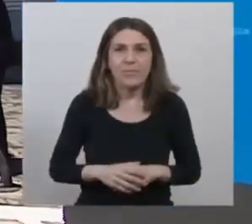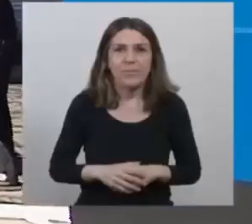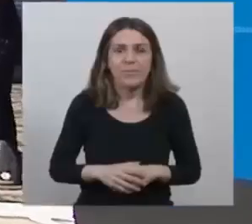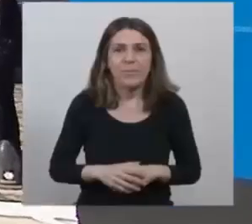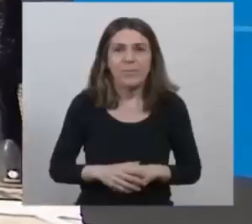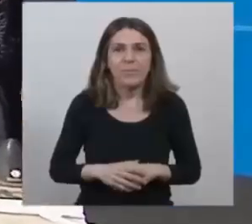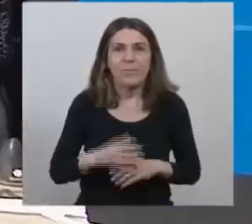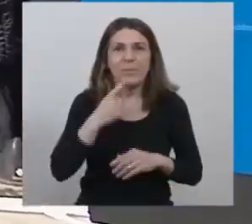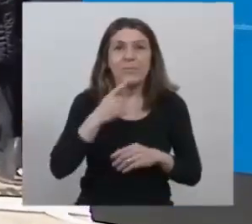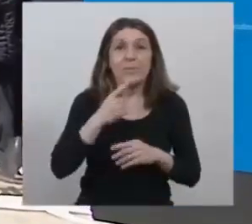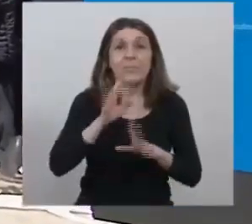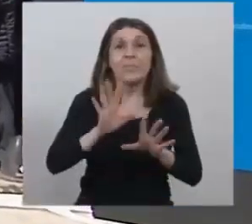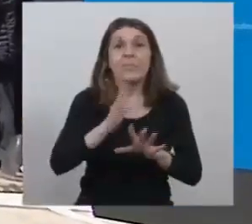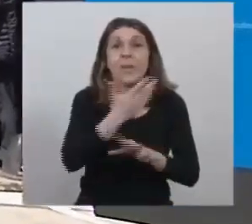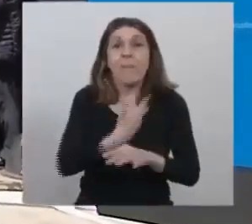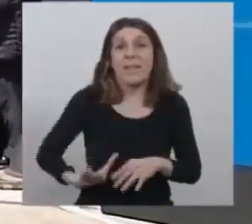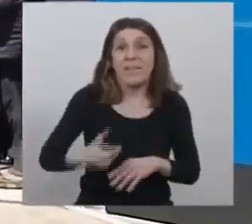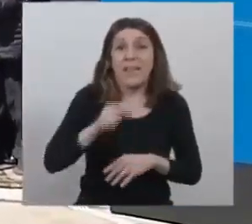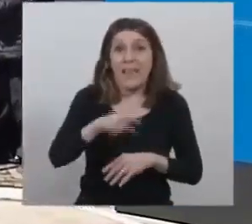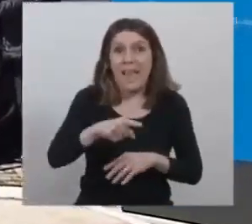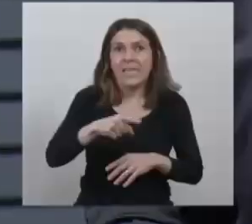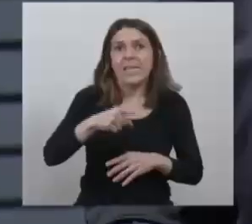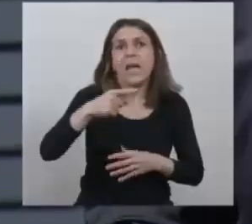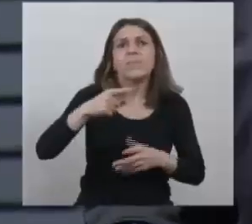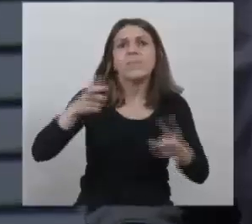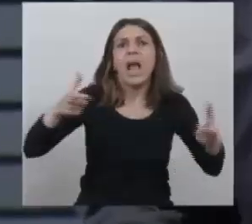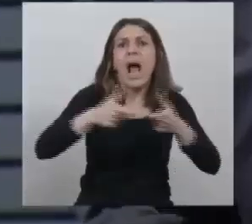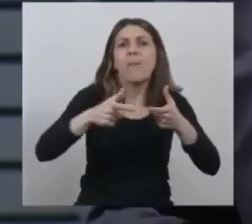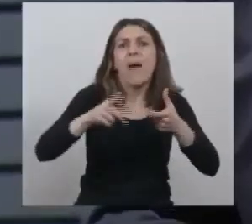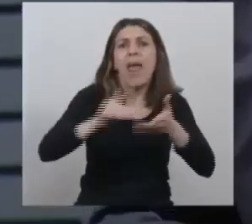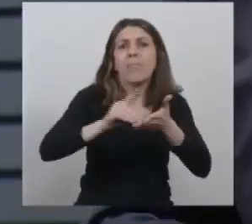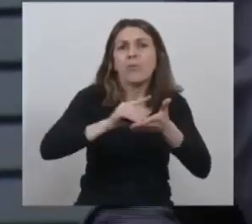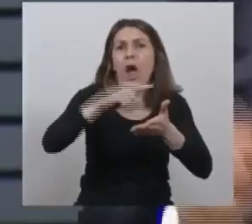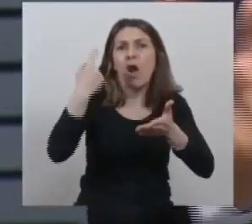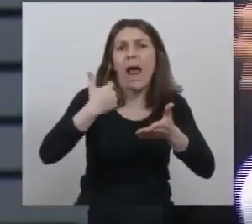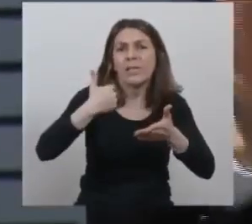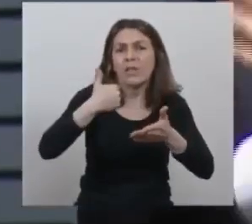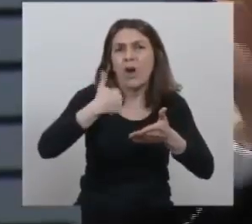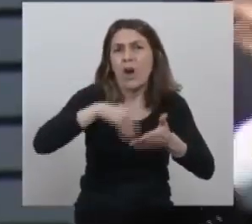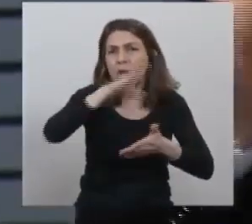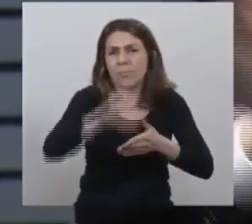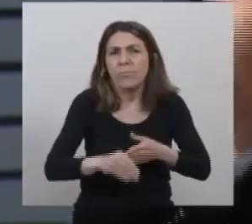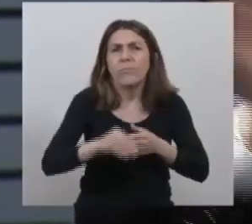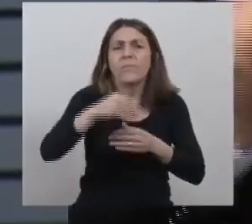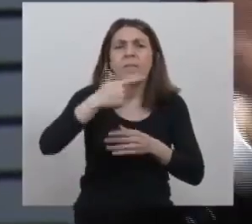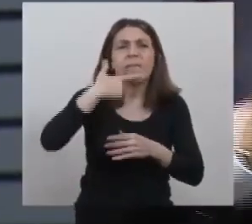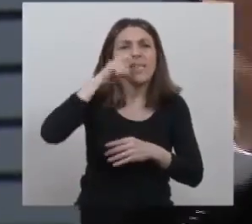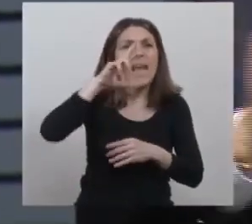El señor Presidente de la Honorable Cámara de Diputados de la Nación, Sergio Massa.